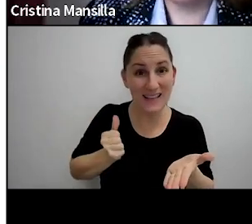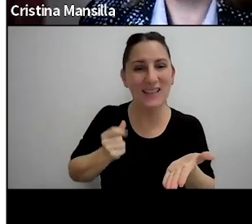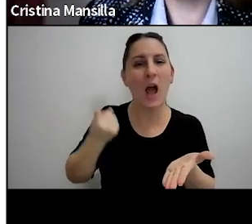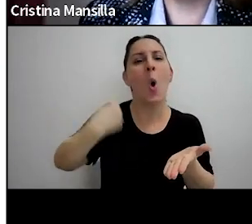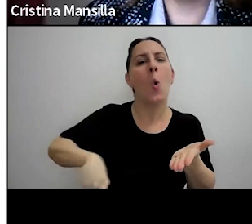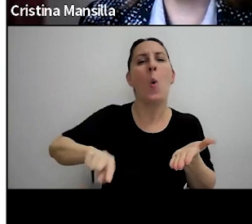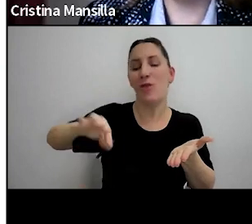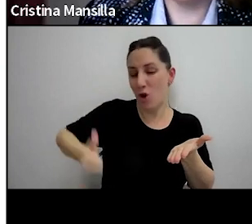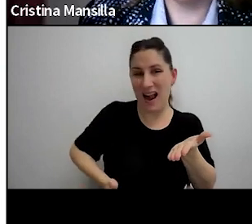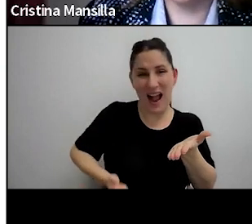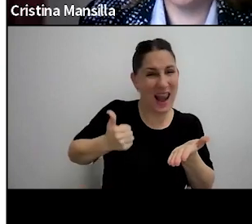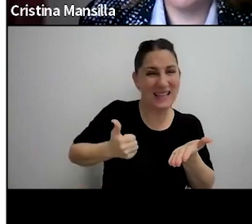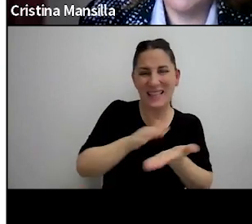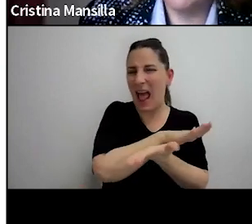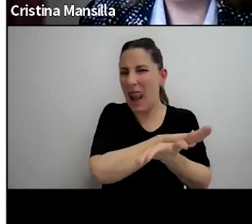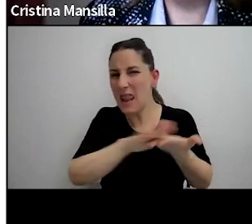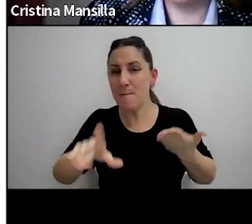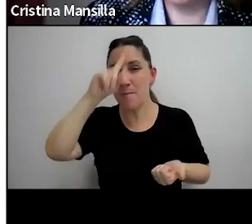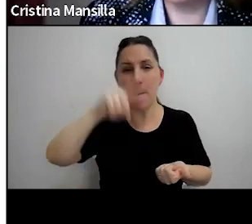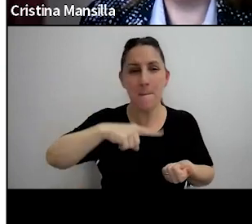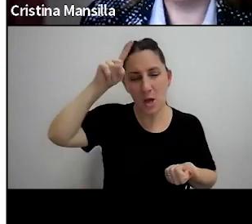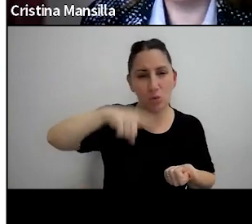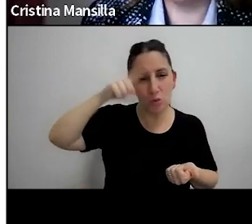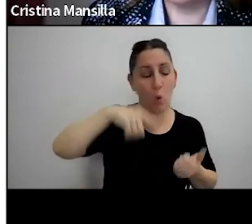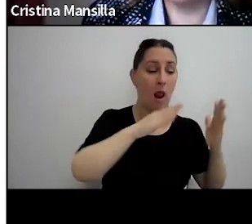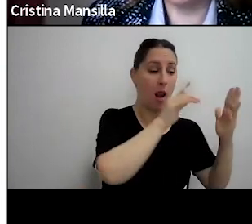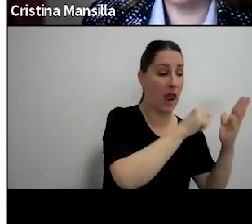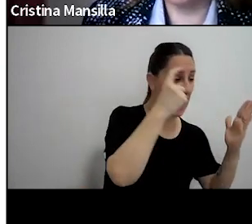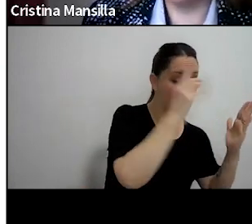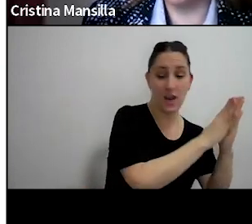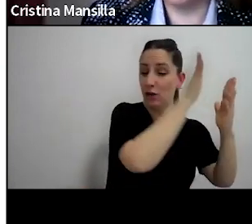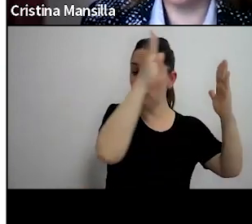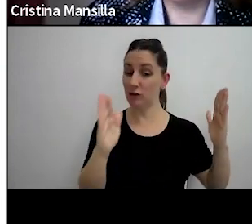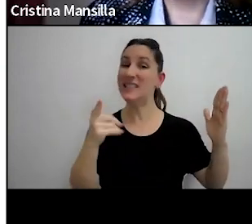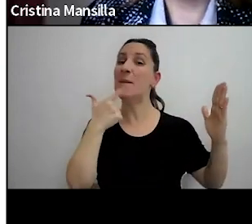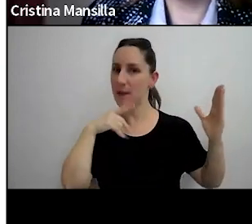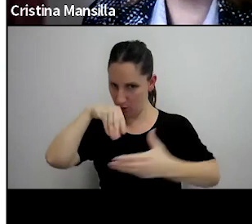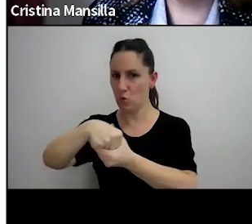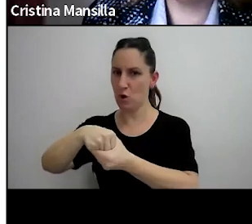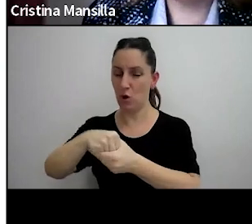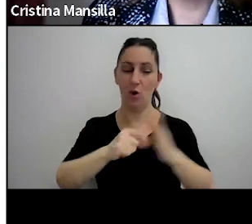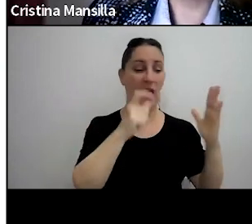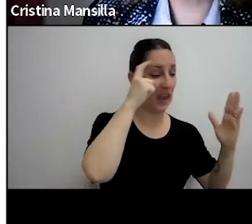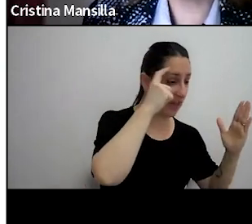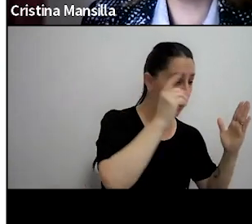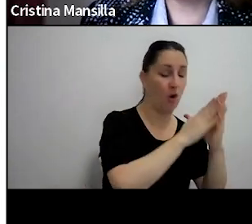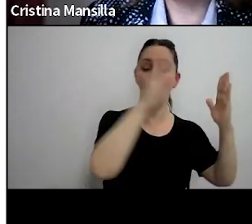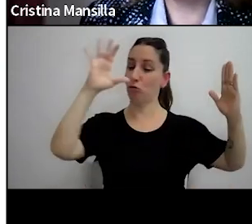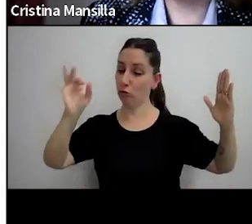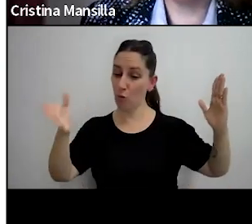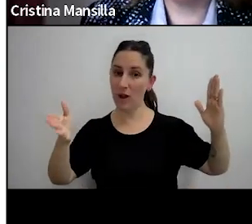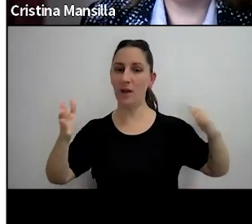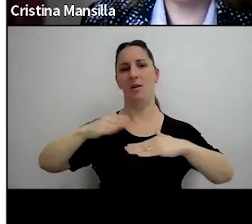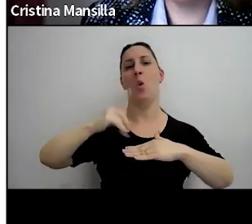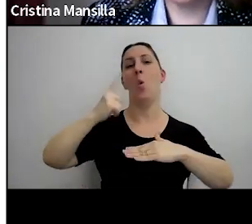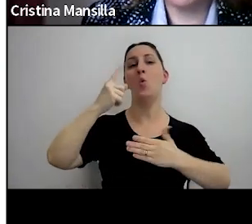neta mensual acumulada de enero a septiembre inclusivo de enero a octubre supere